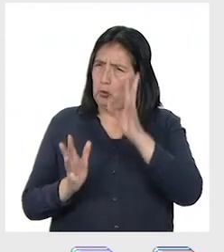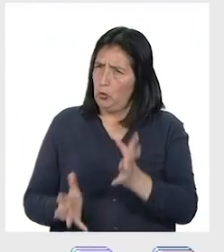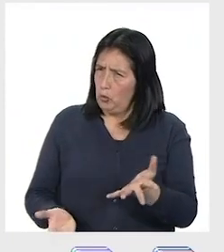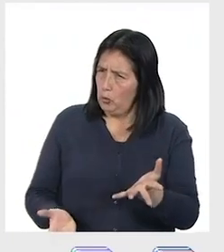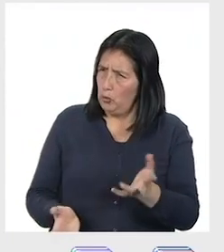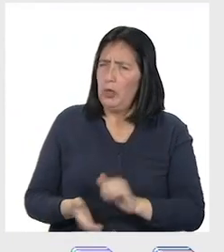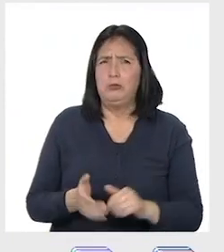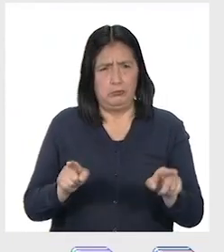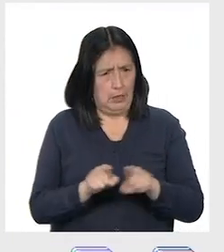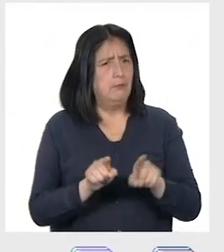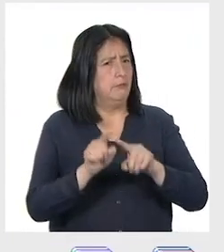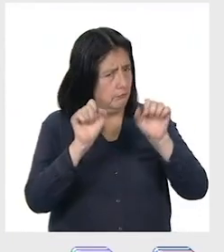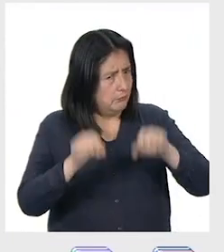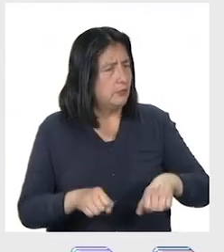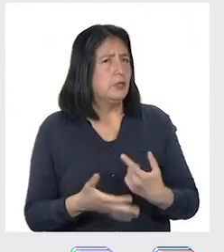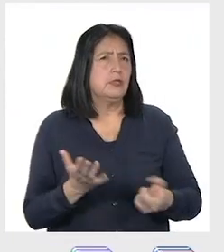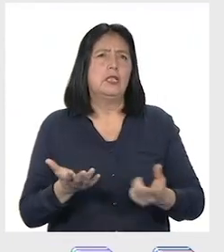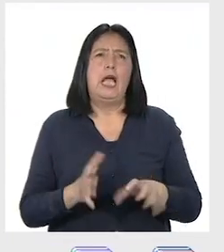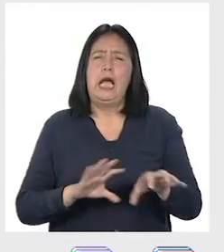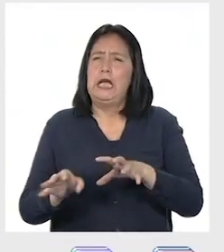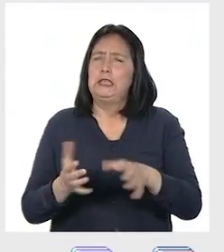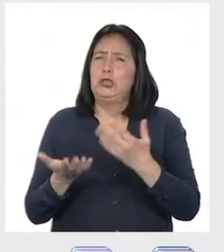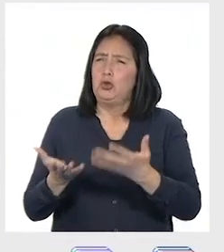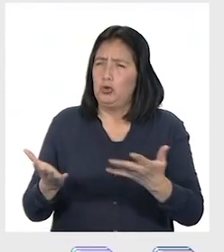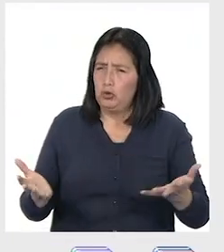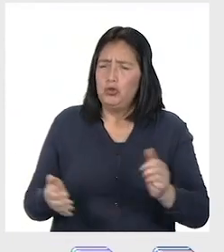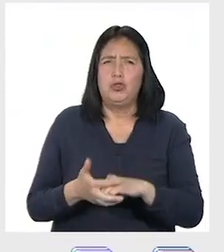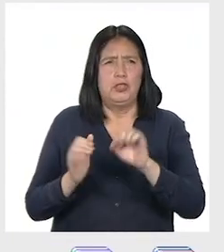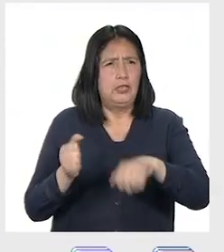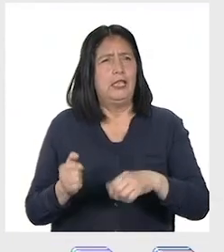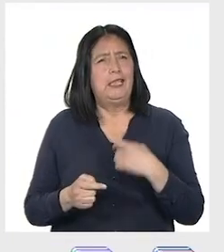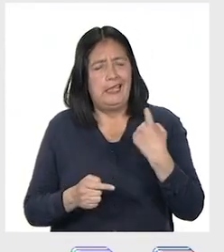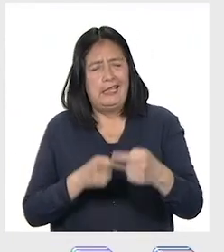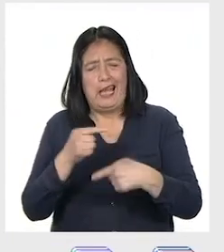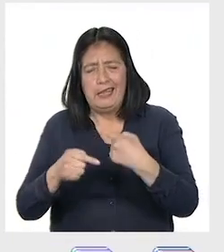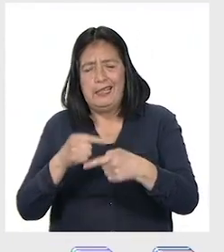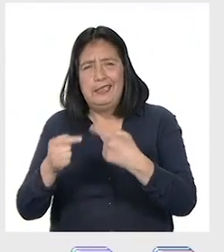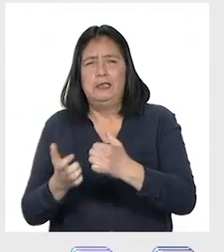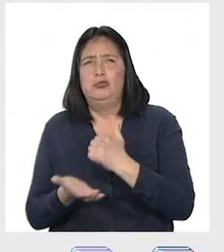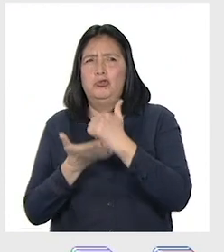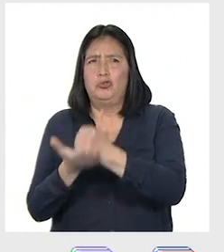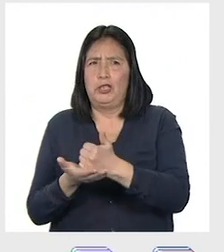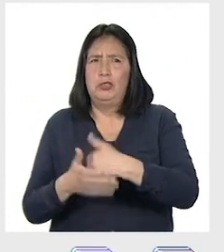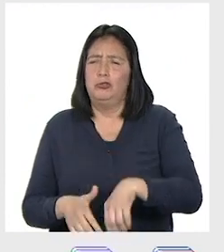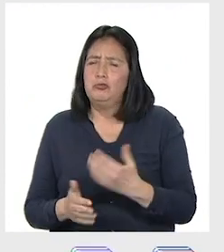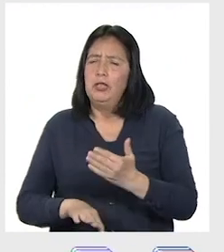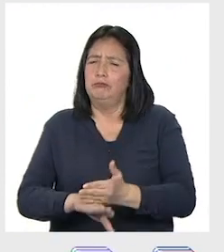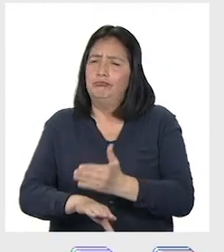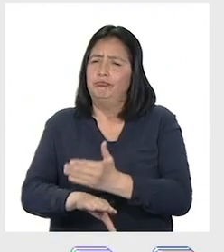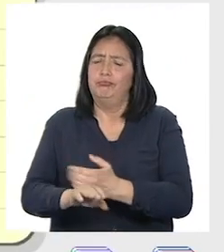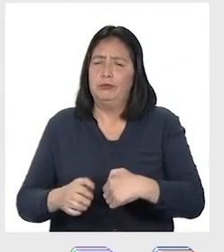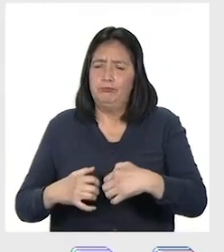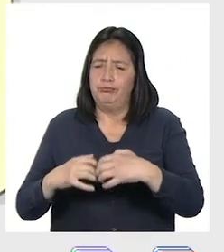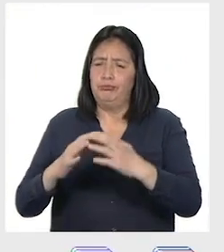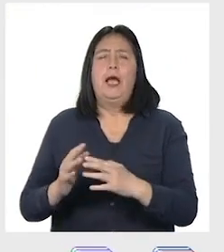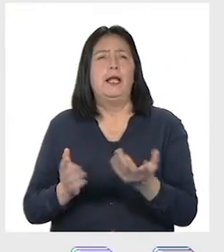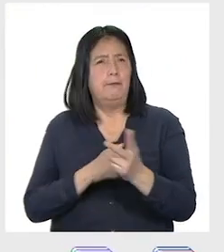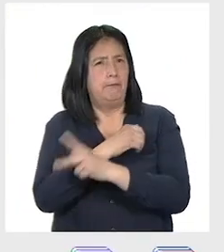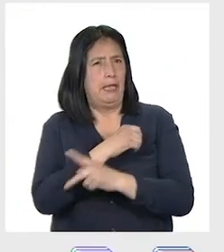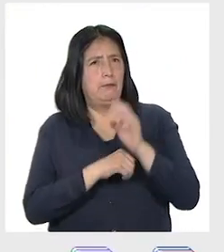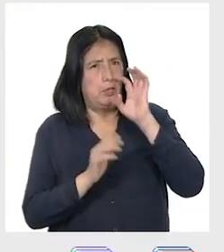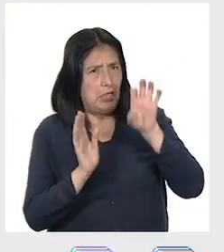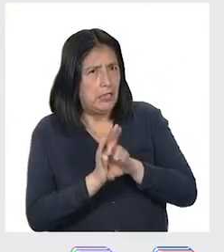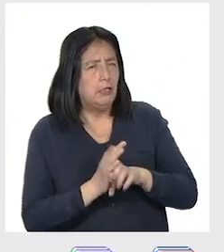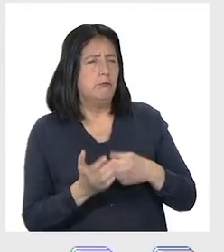peruano también implica realizar acciones pequeñas que día a día nos ayudan a constituir mejor el país. Por ejemplo,